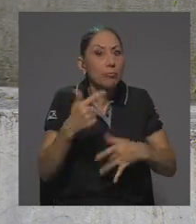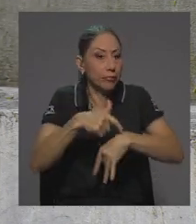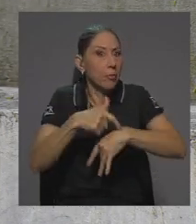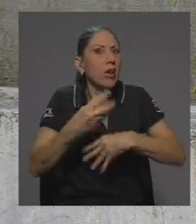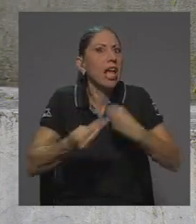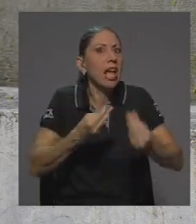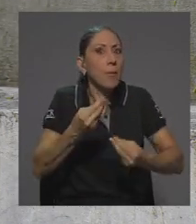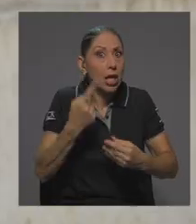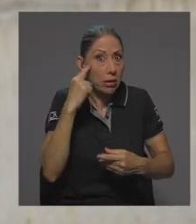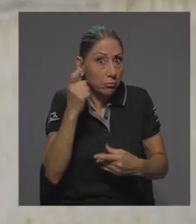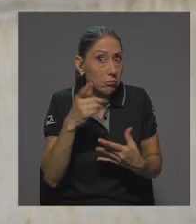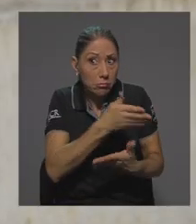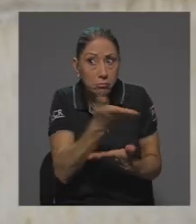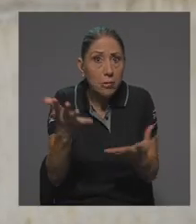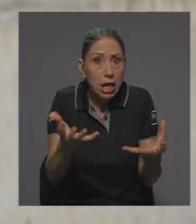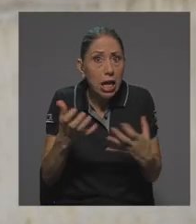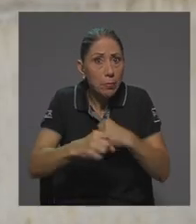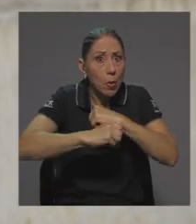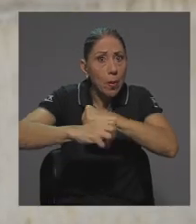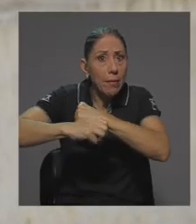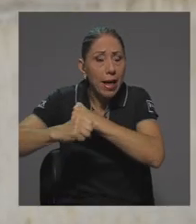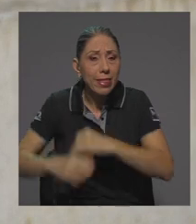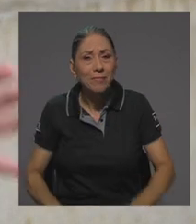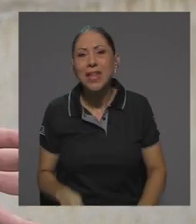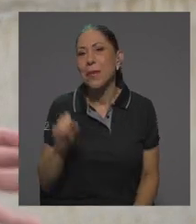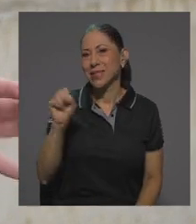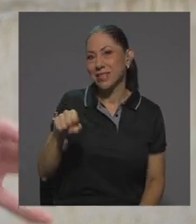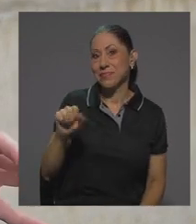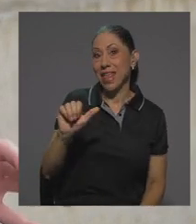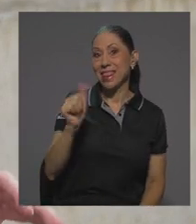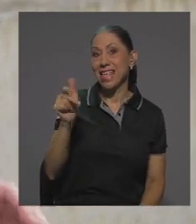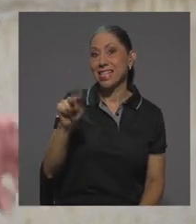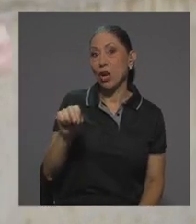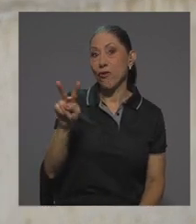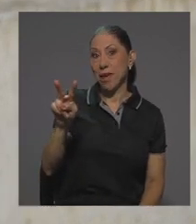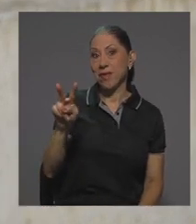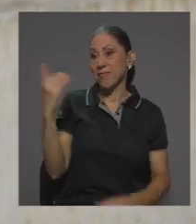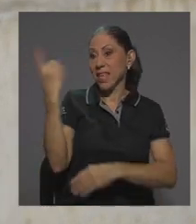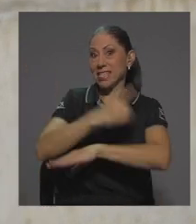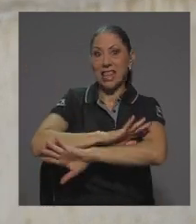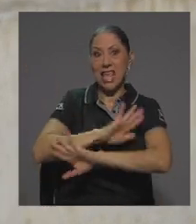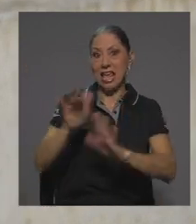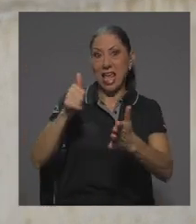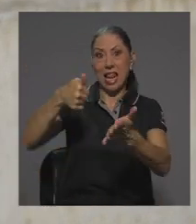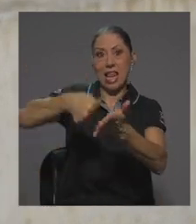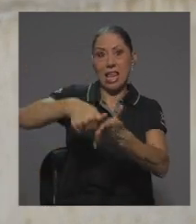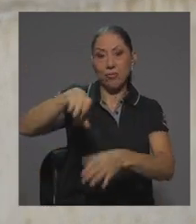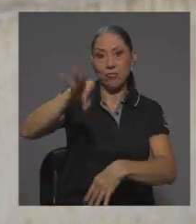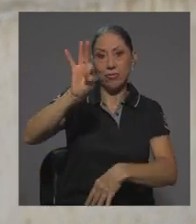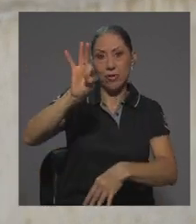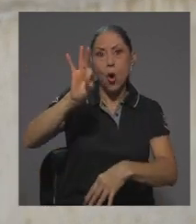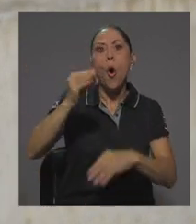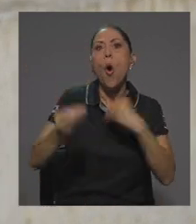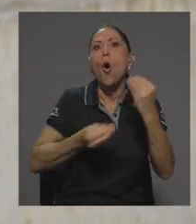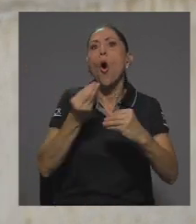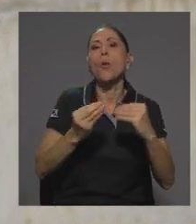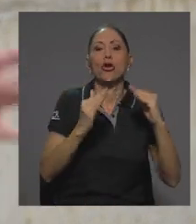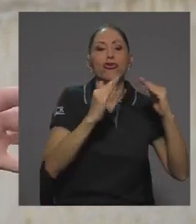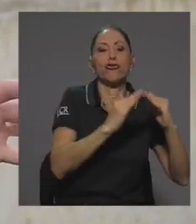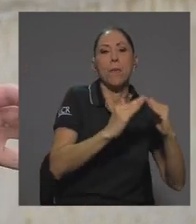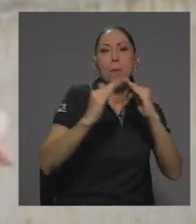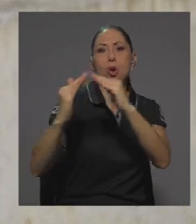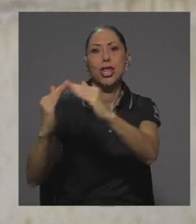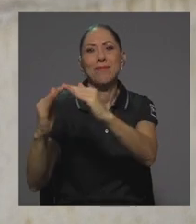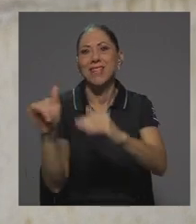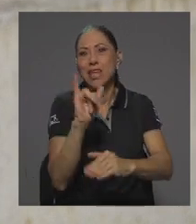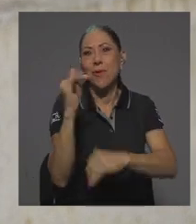propaganda. Sí, serían en total, bueno, el 10 de noviembre es el día que lo vamos a elegir, cabe rescatar que es de manera remota, igual que el